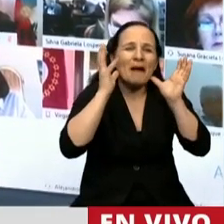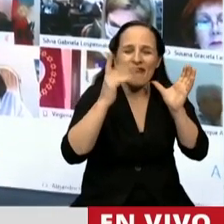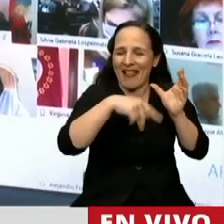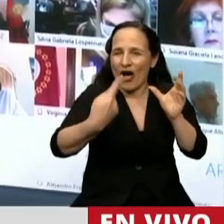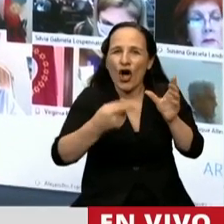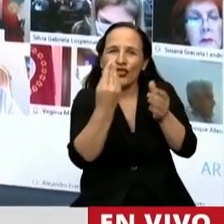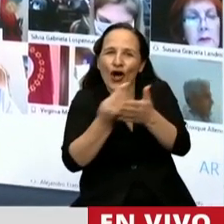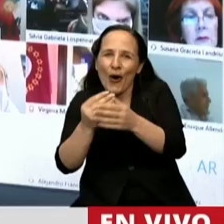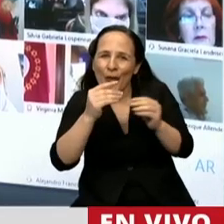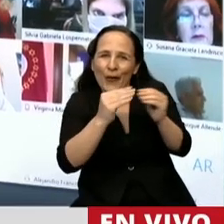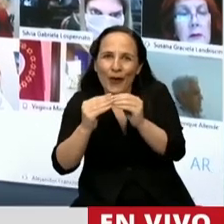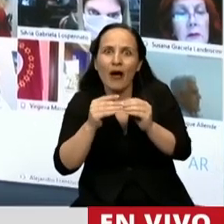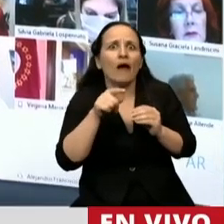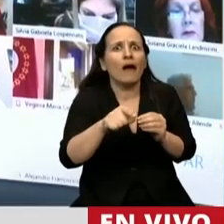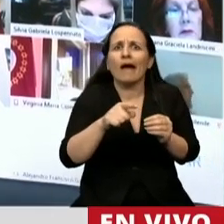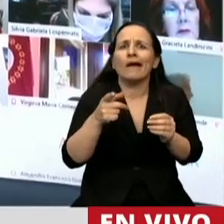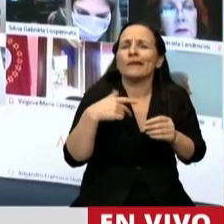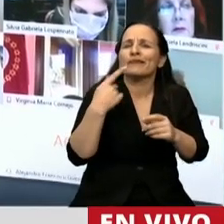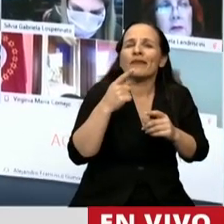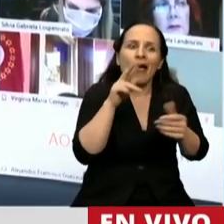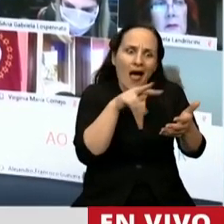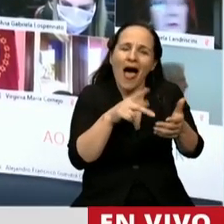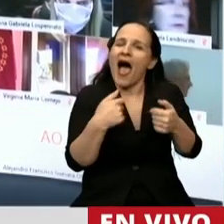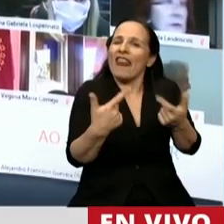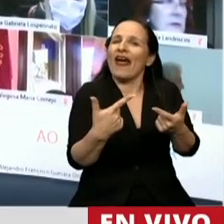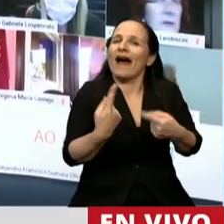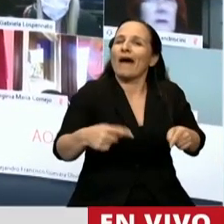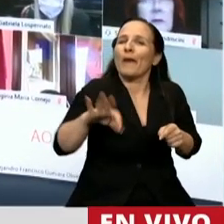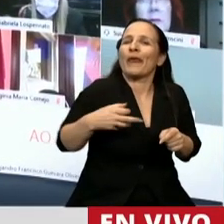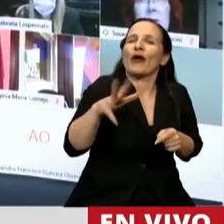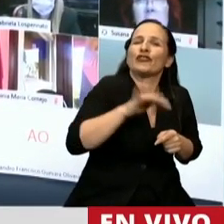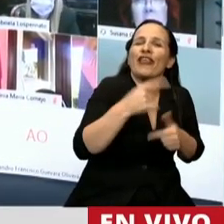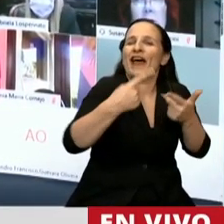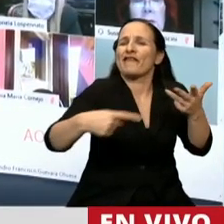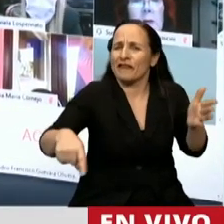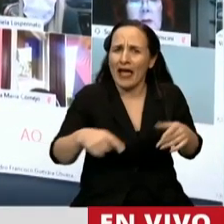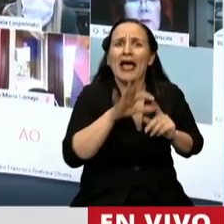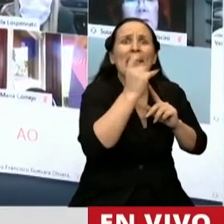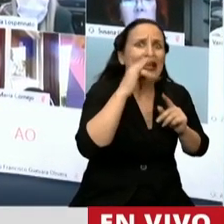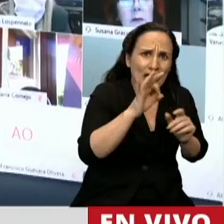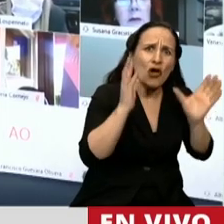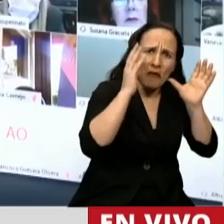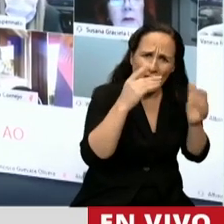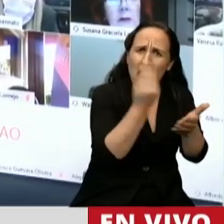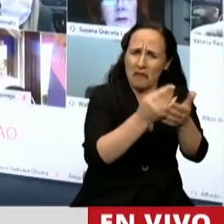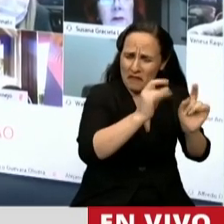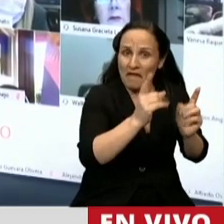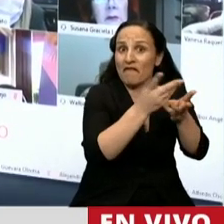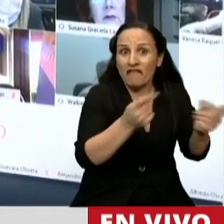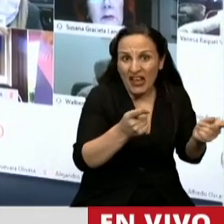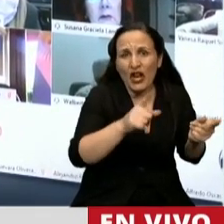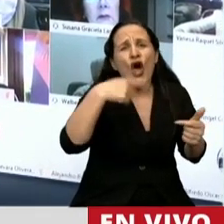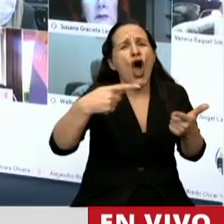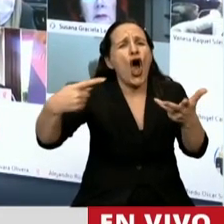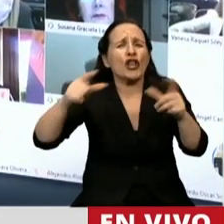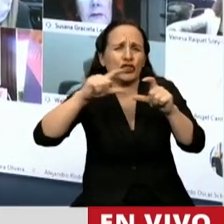situaciones de la vida cotidiana. Tras dejar de dibujar a Mafalda, Quino siguió creando historietas de humor. Que fueron